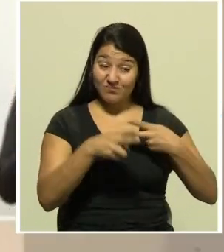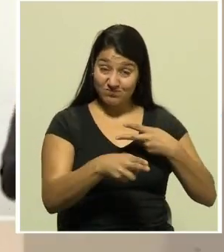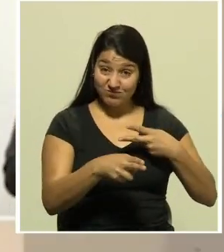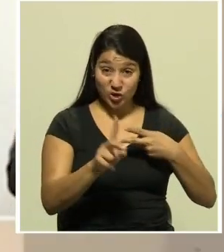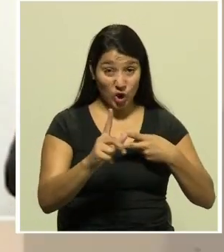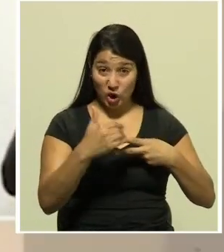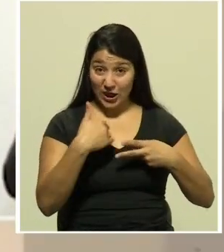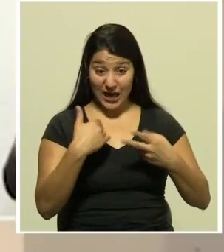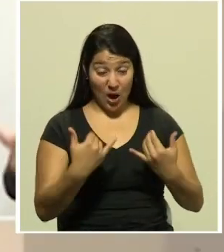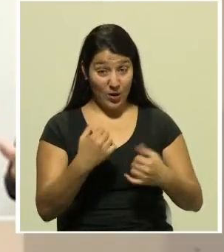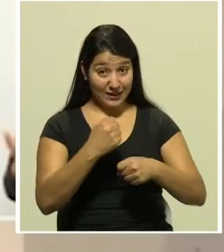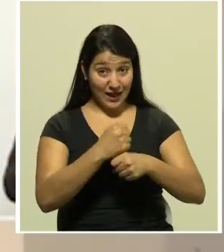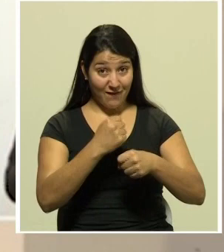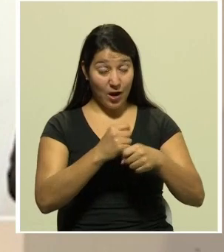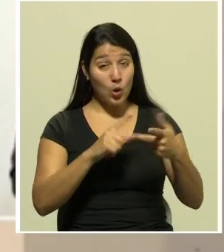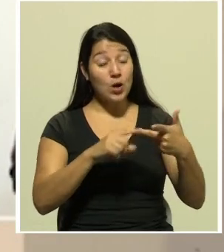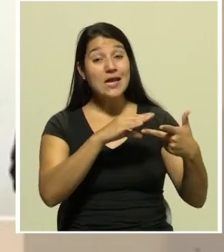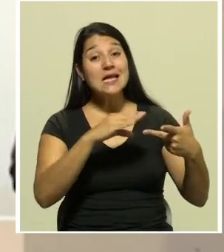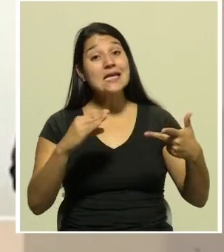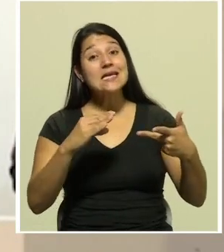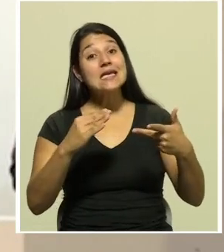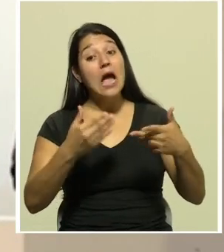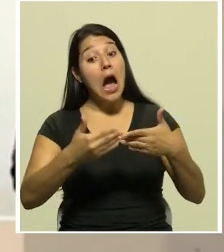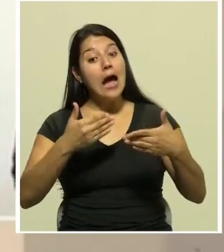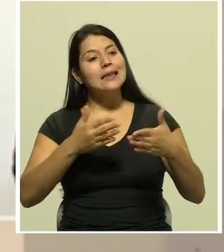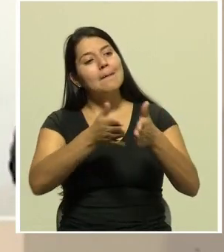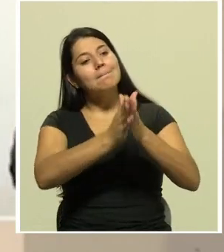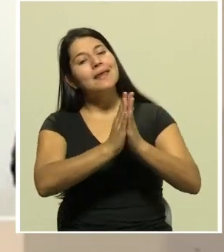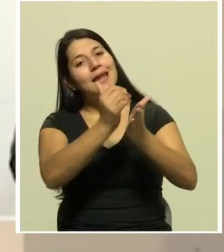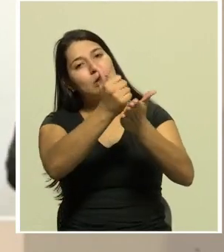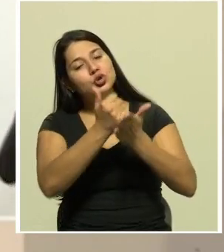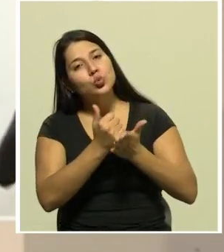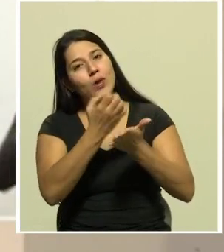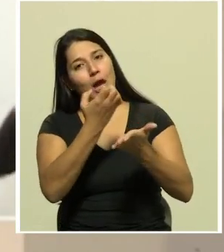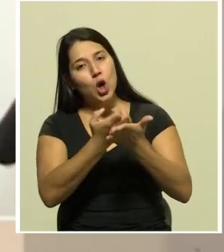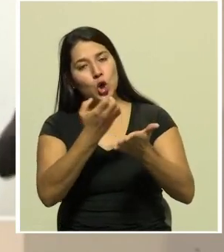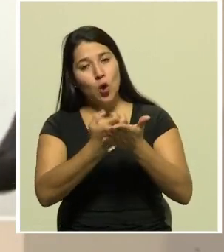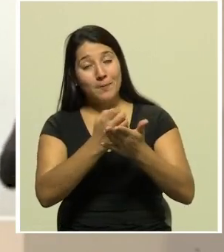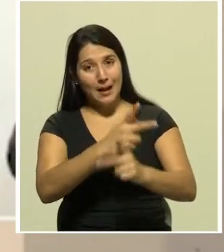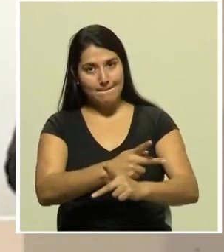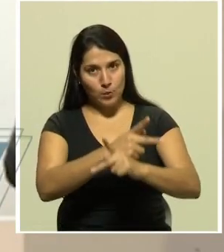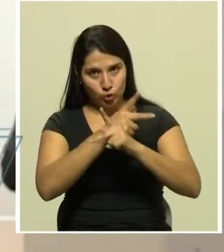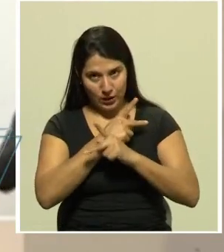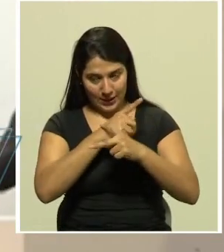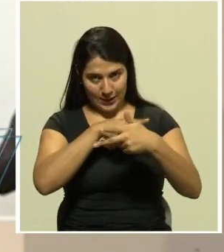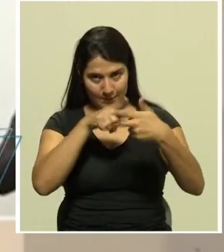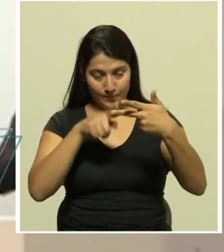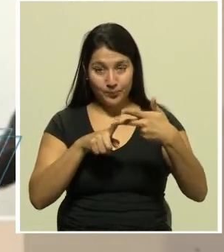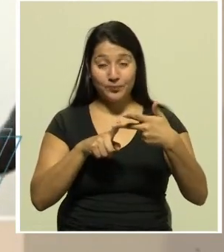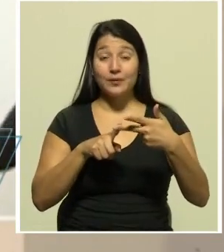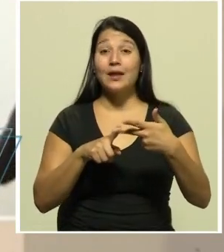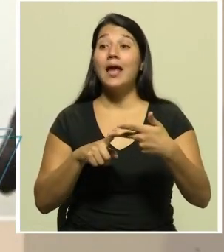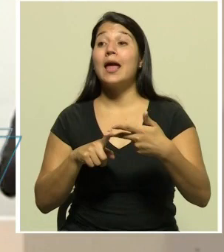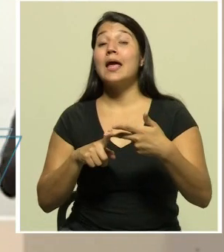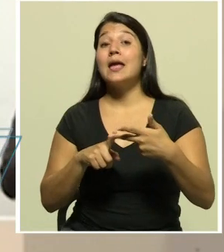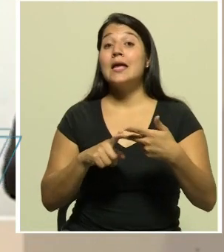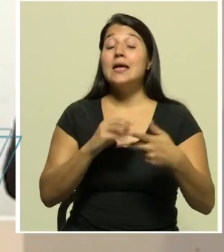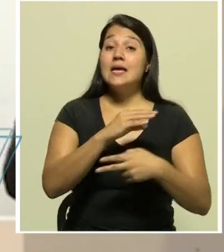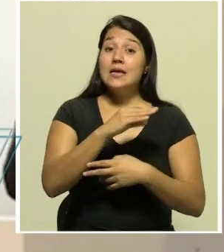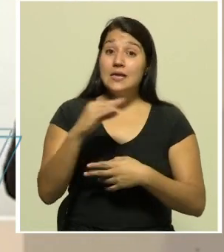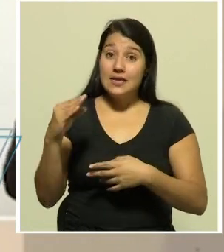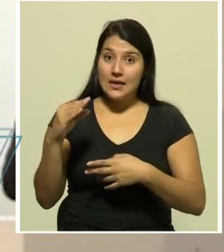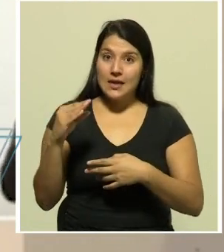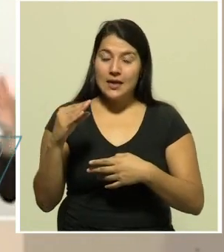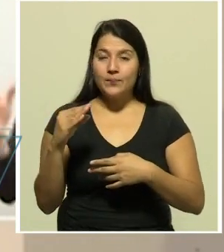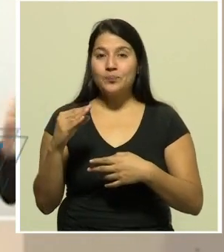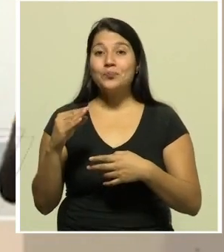Estaríamos empezando con una población que haya terminado la secundaria y que nos permite y que estén estas dos categorías tanto